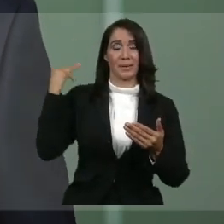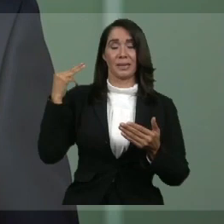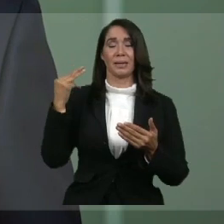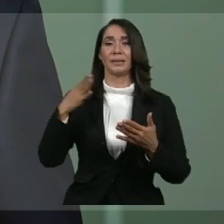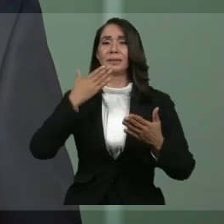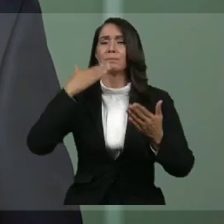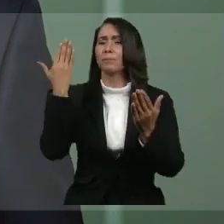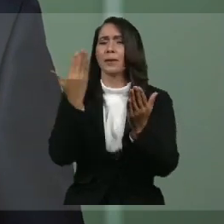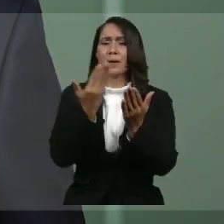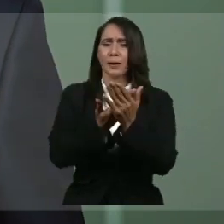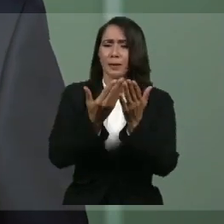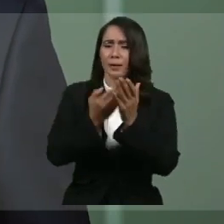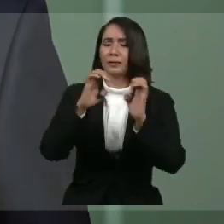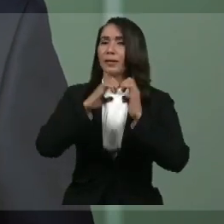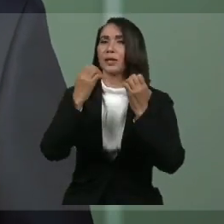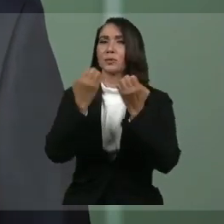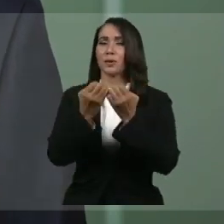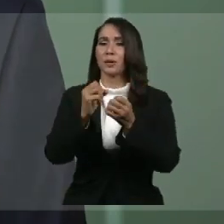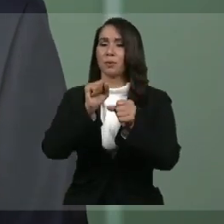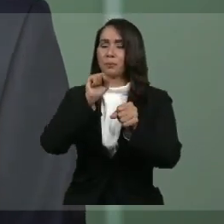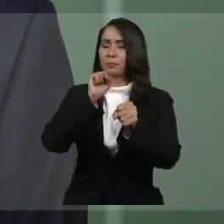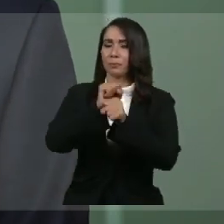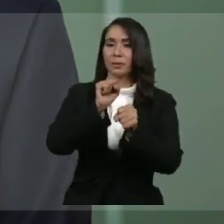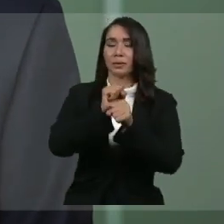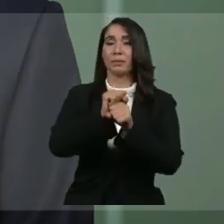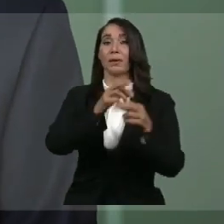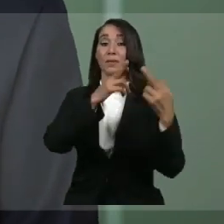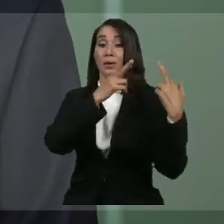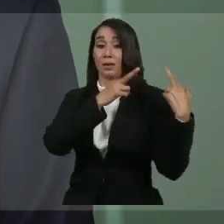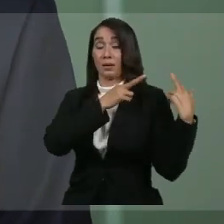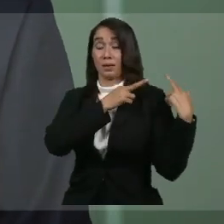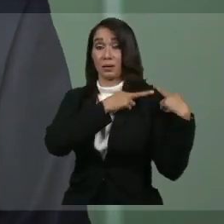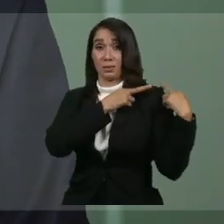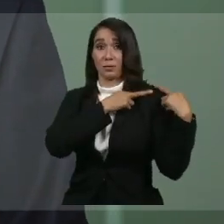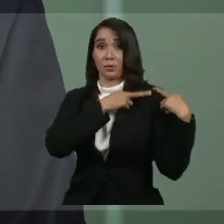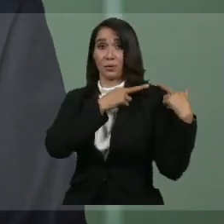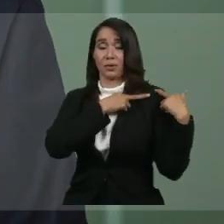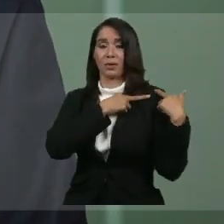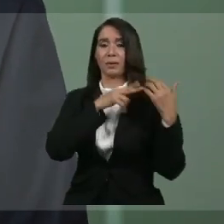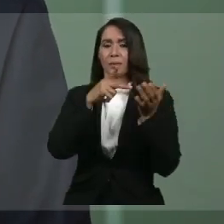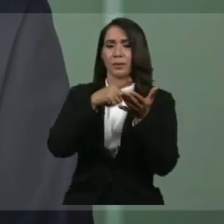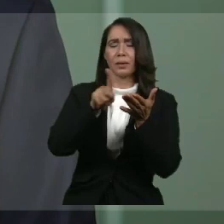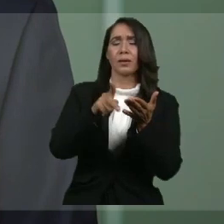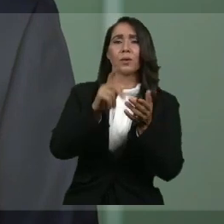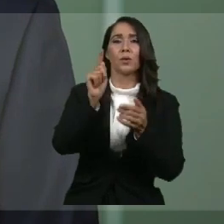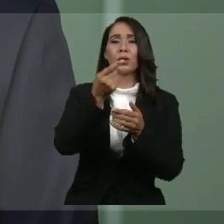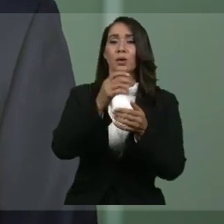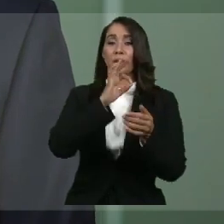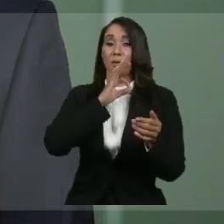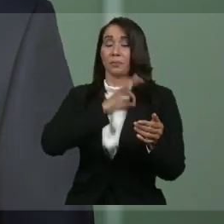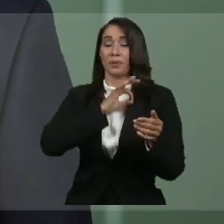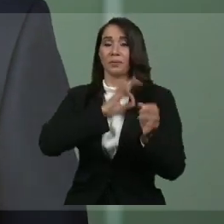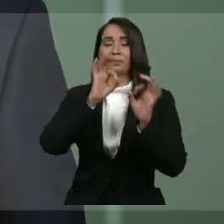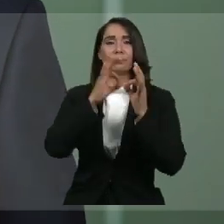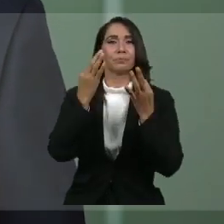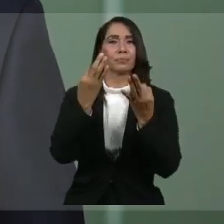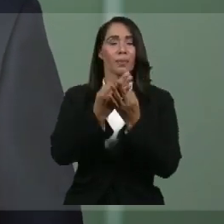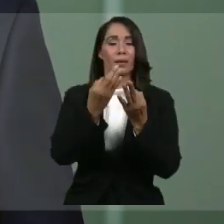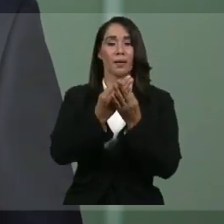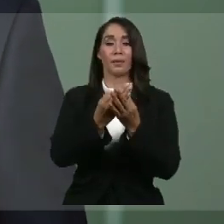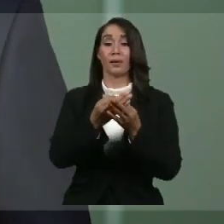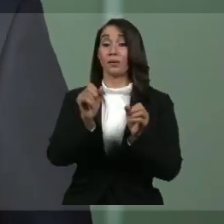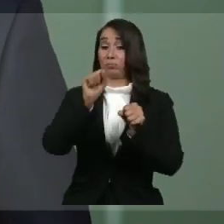Fernández y a su equipo, responsable de la gestión del sistema único de beneficiarios, la eficiencia y